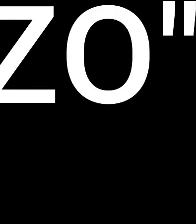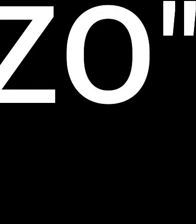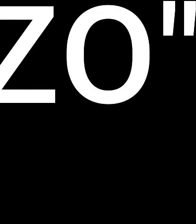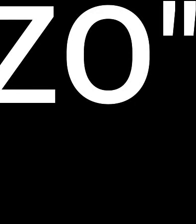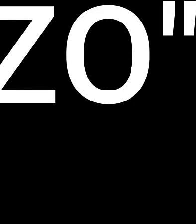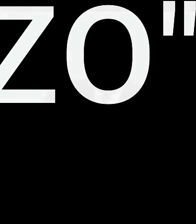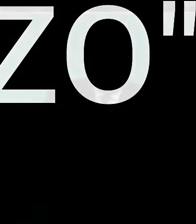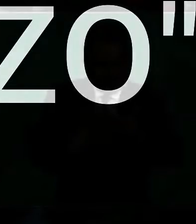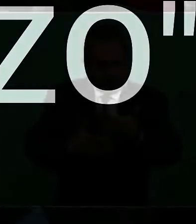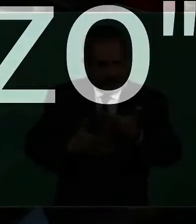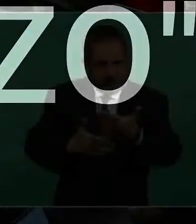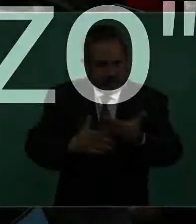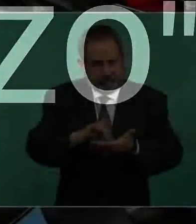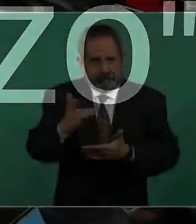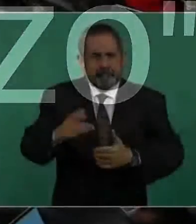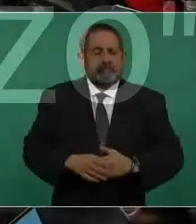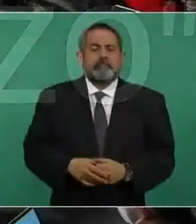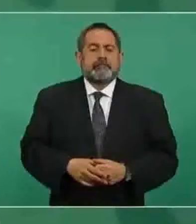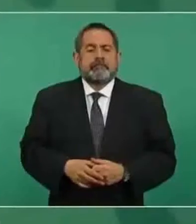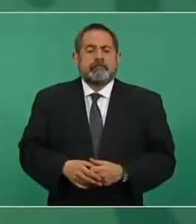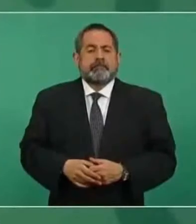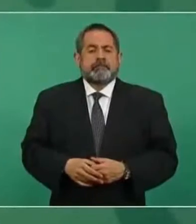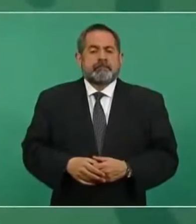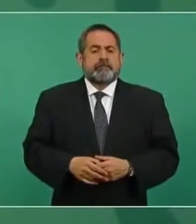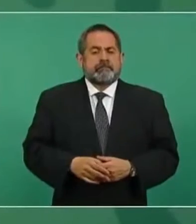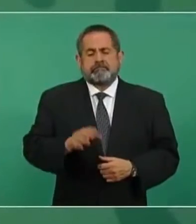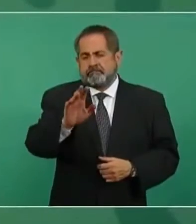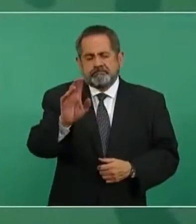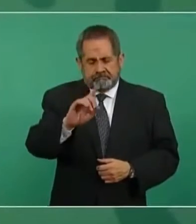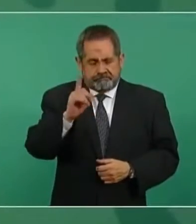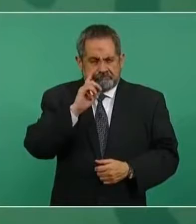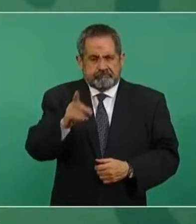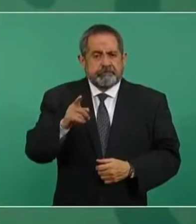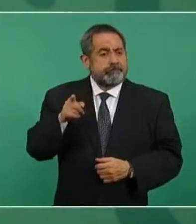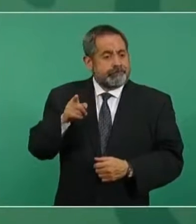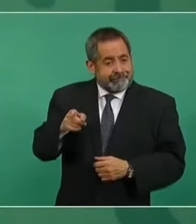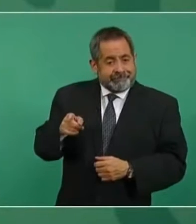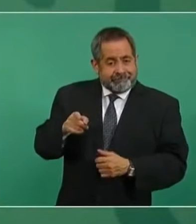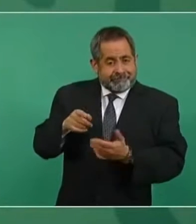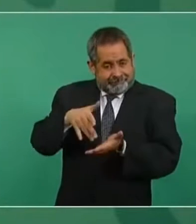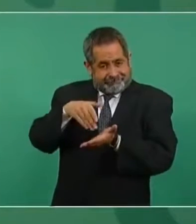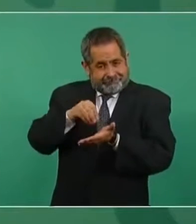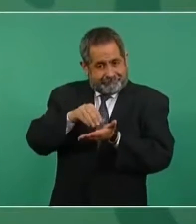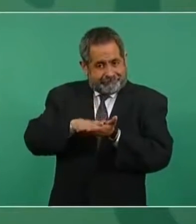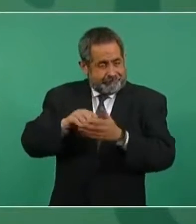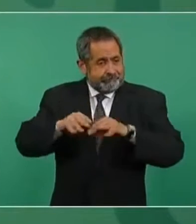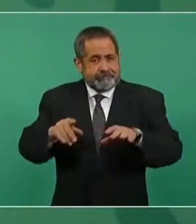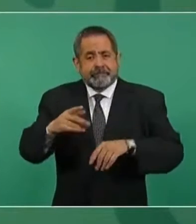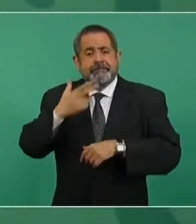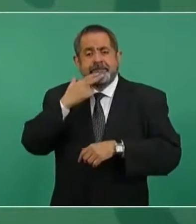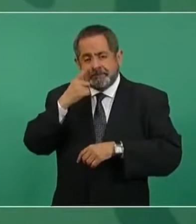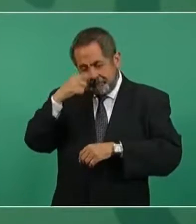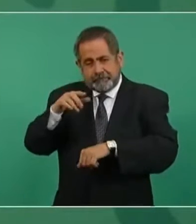Es un acuerdo para agilizar trámites